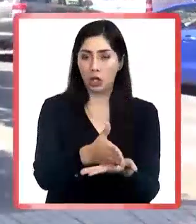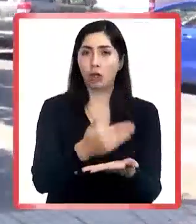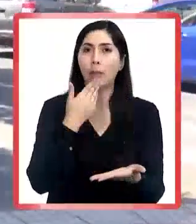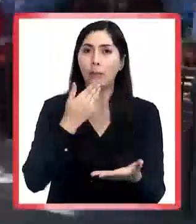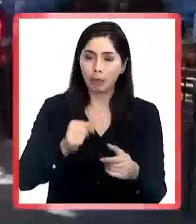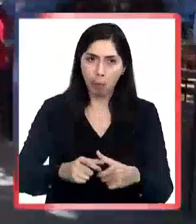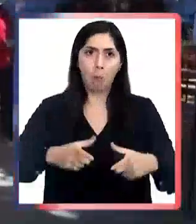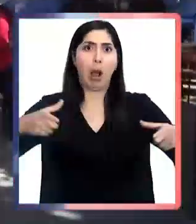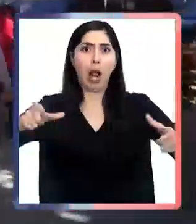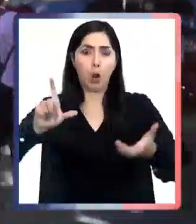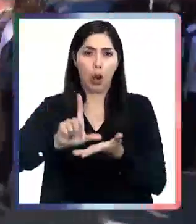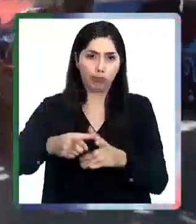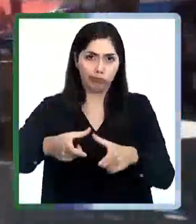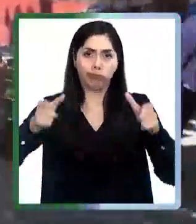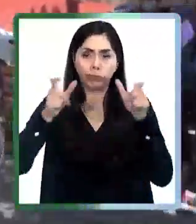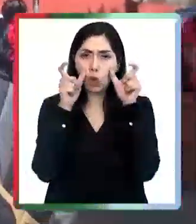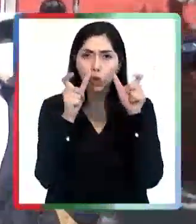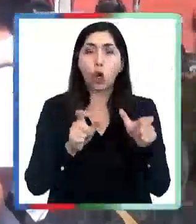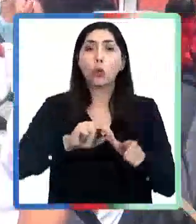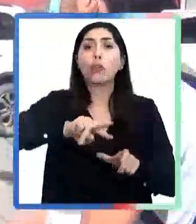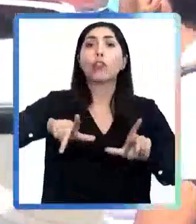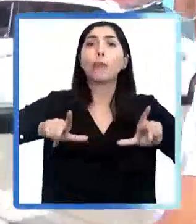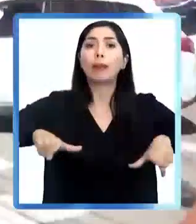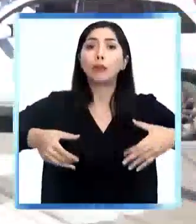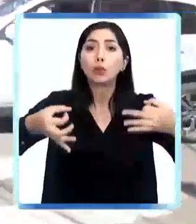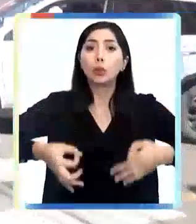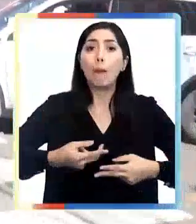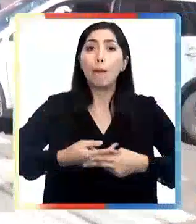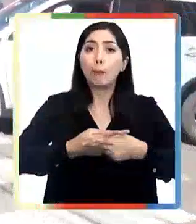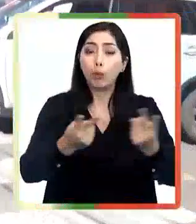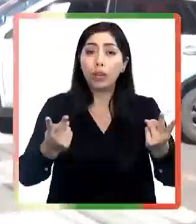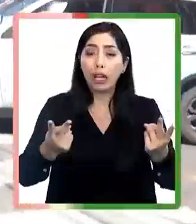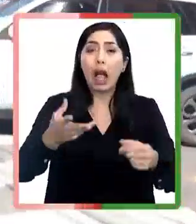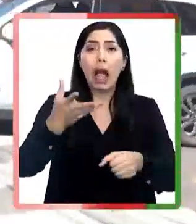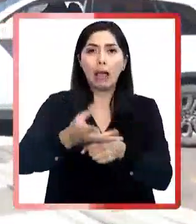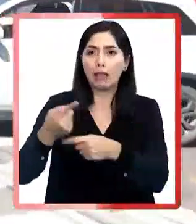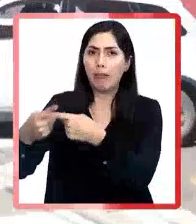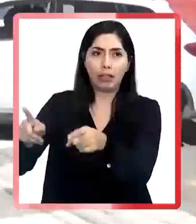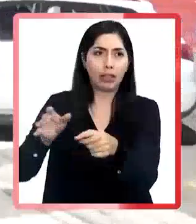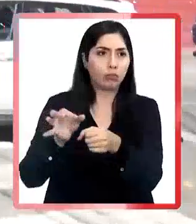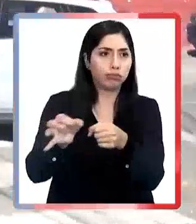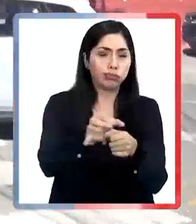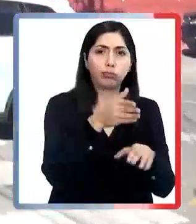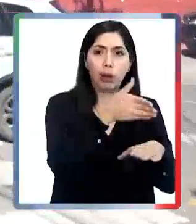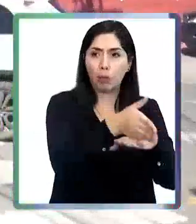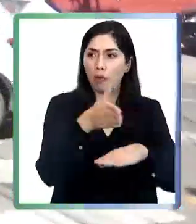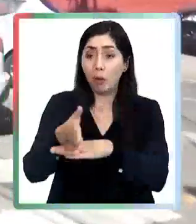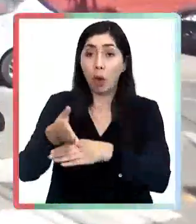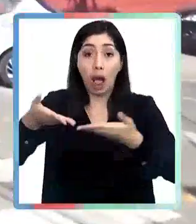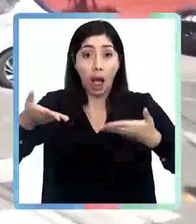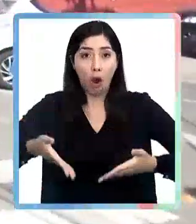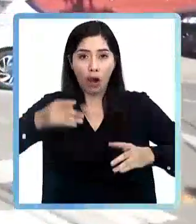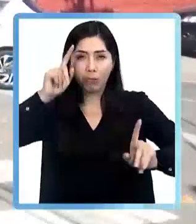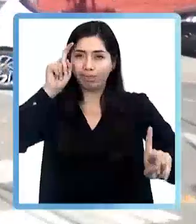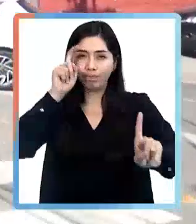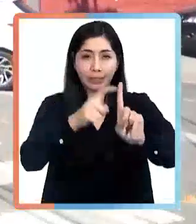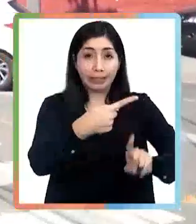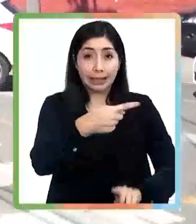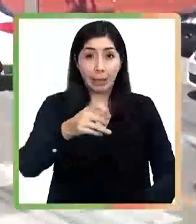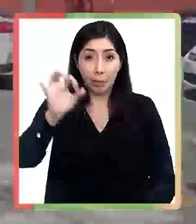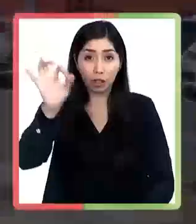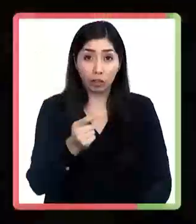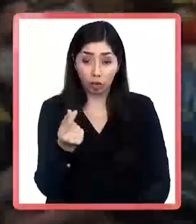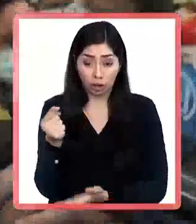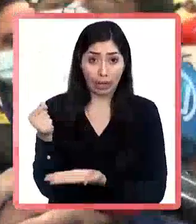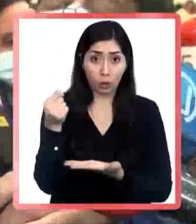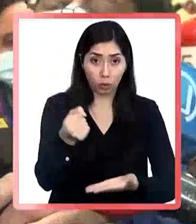y ampliar la cobertura. Nosotros tenemos nuestro Departamento de Seguridad Pública que recorre la comuna en los diferentes sectores, pero hoy día nos estamos focalizando y hemos destinado el 100%